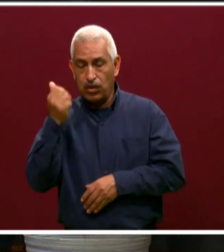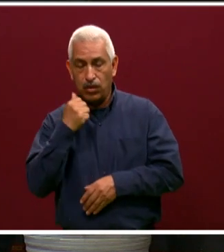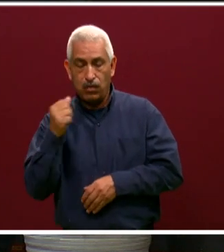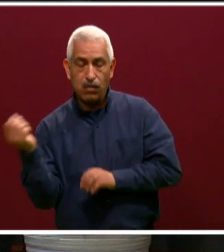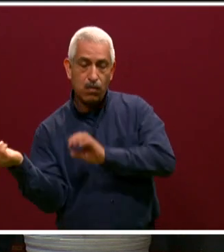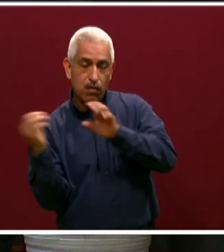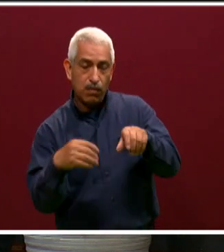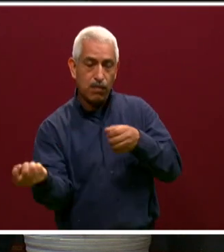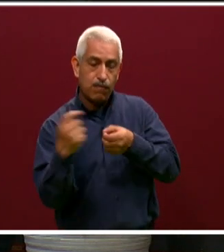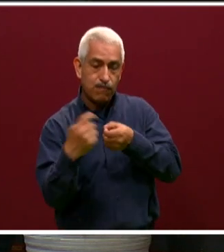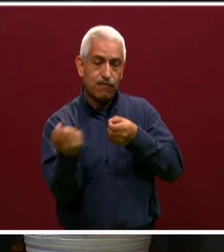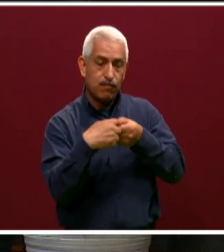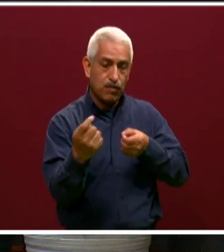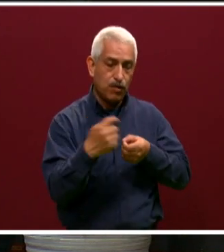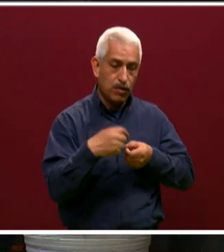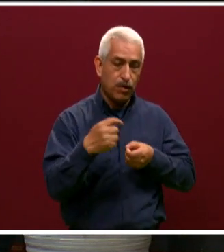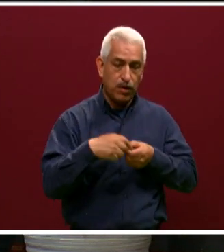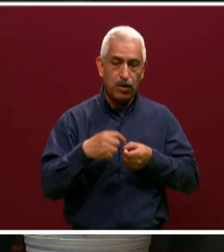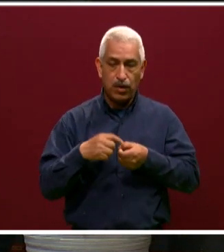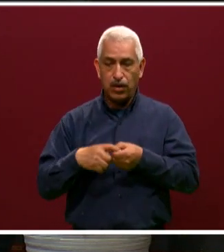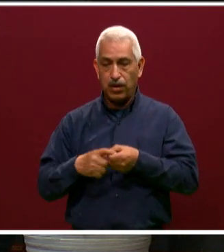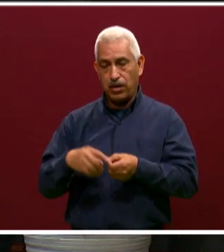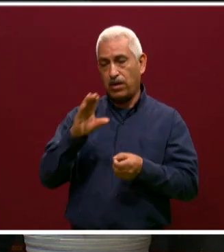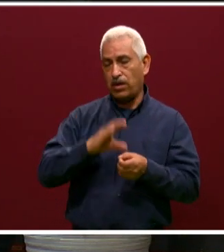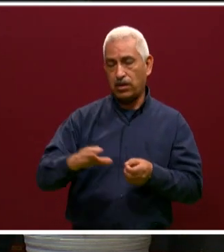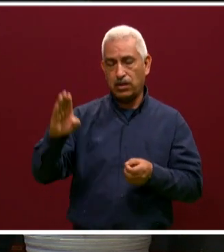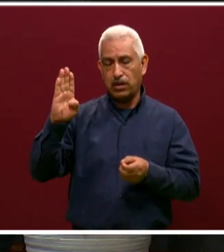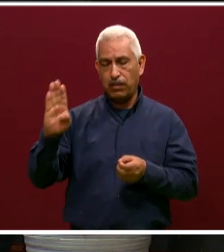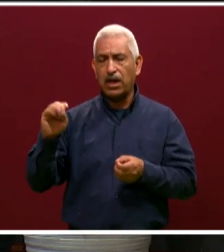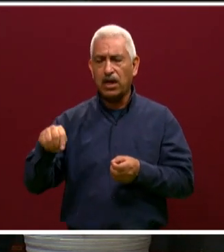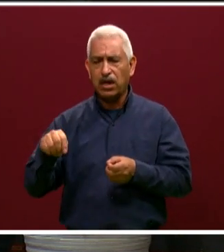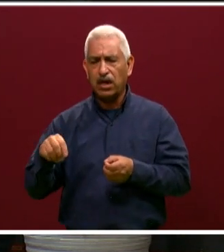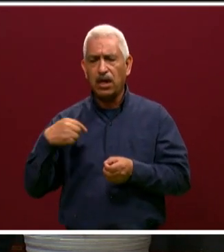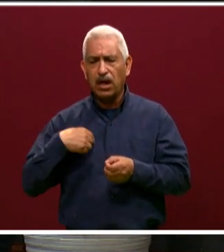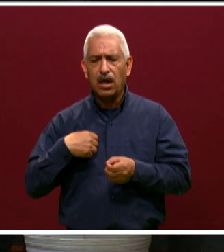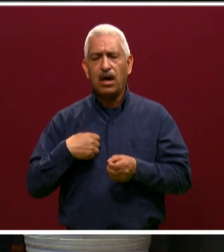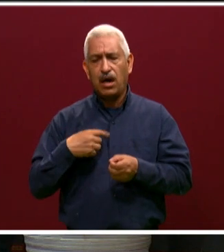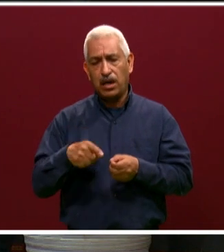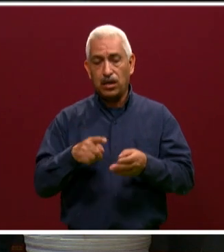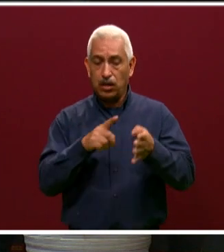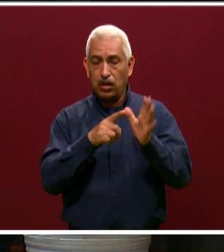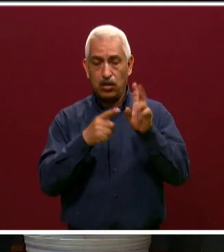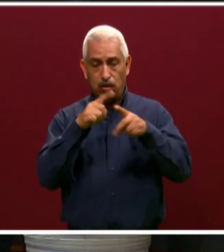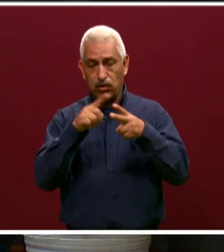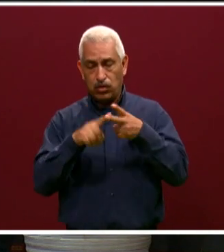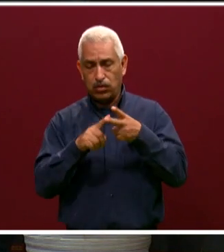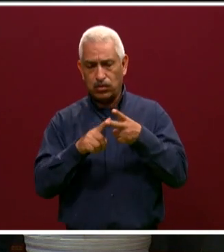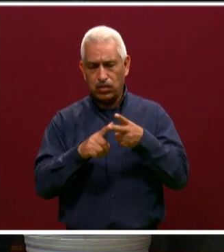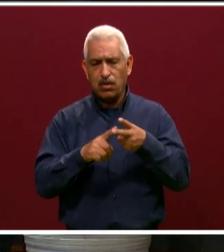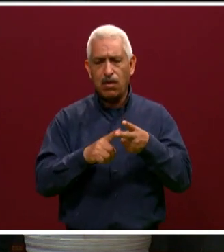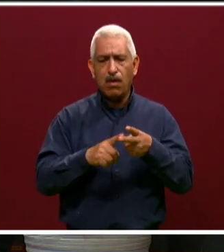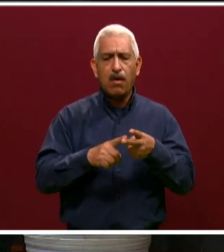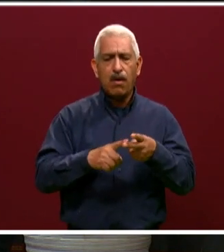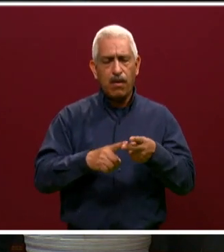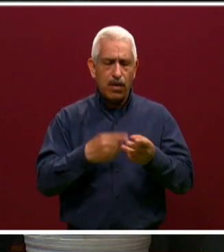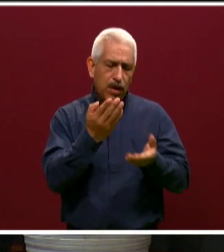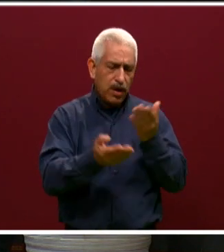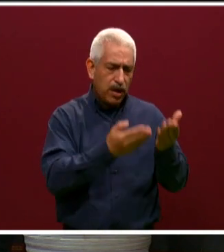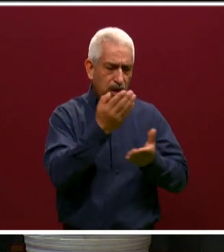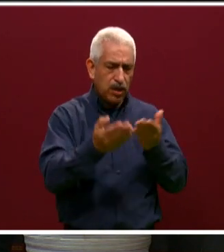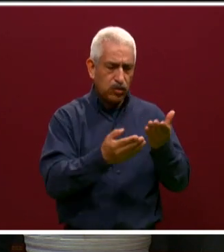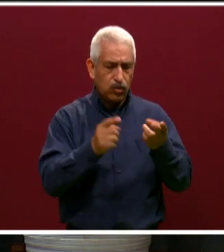enseñanza prepedéutica y para la formación del trabajo. ¿Qué implica la formación para el trabajo?